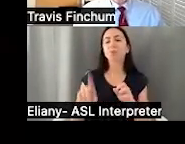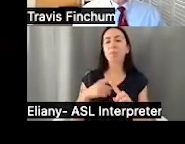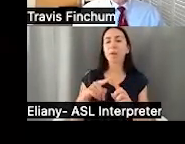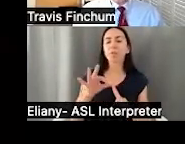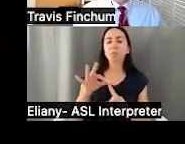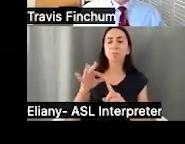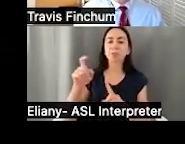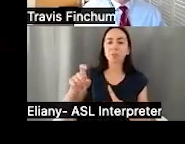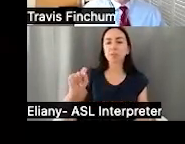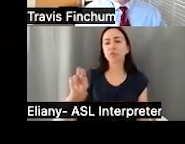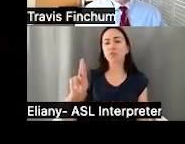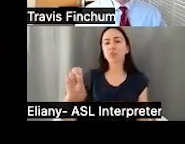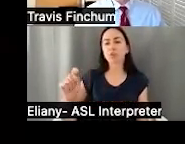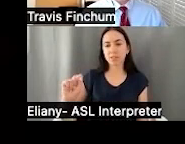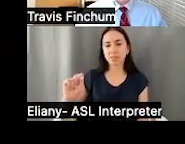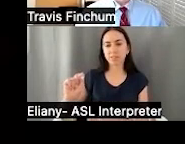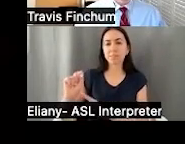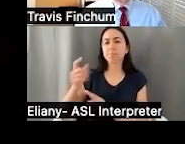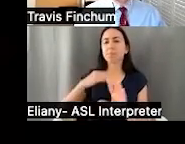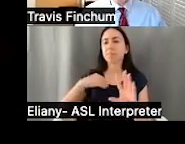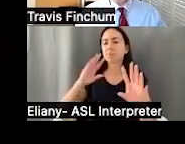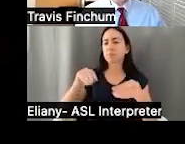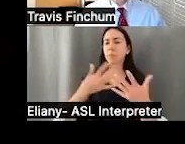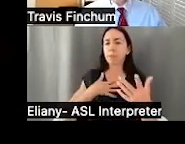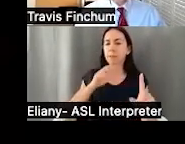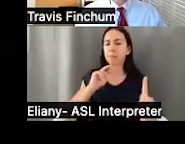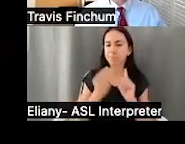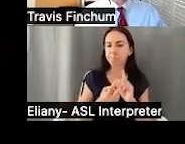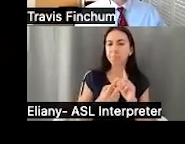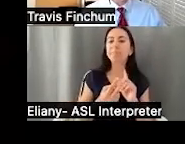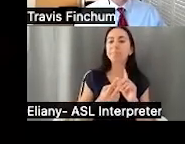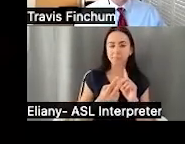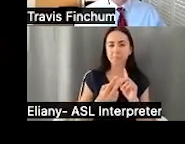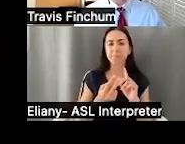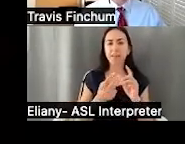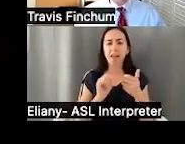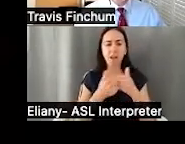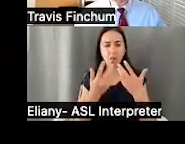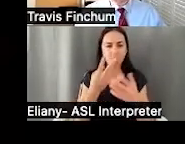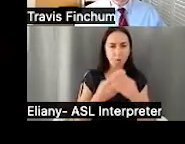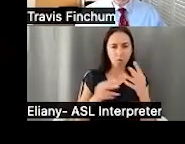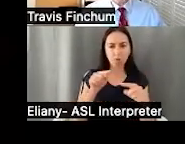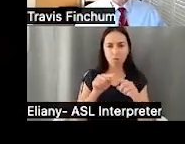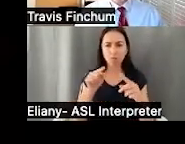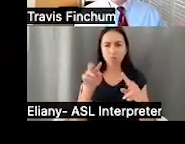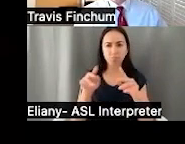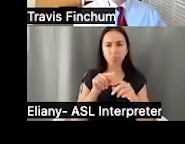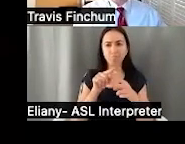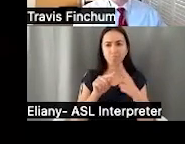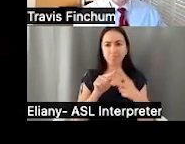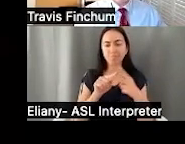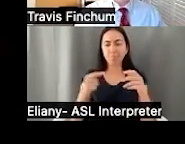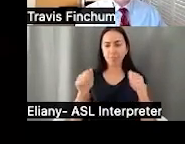de fideicomisos de necesidades especiales. Y voy a darles mi perspectiva acerca de cómo pueden